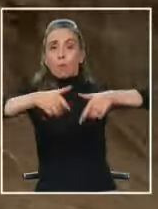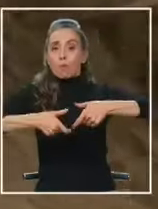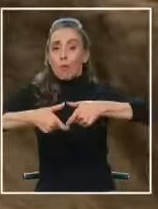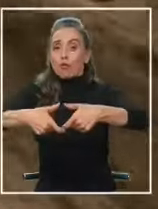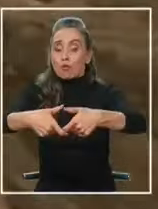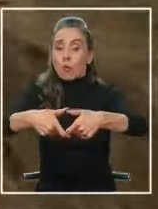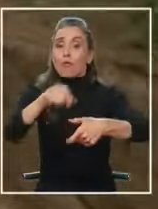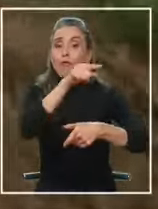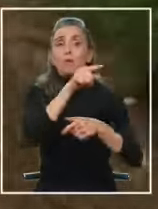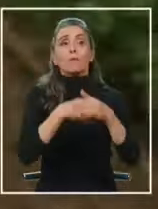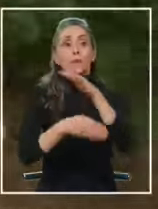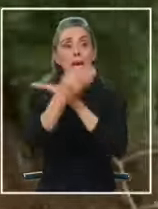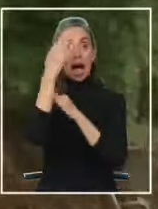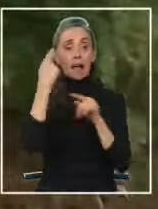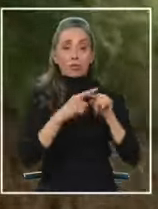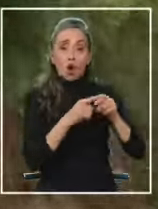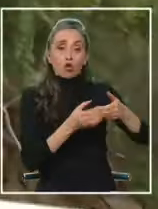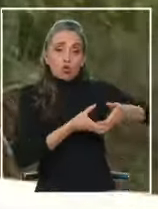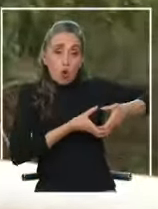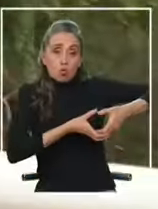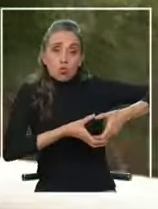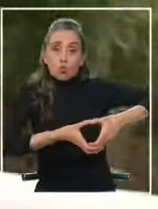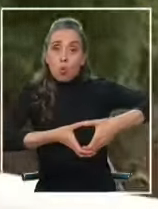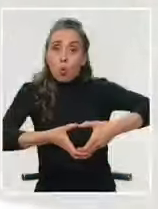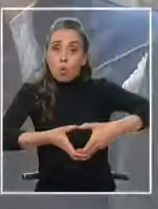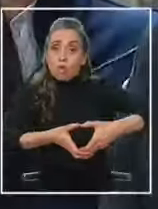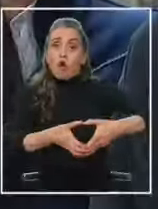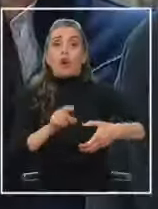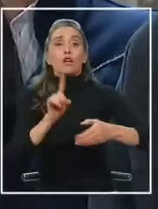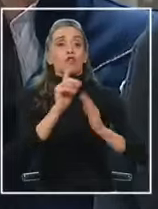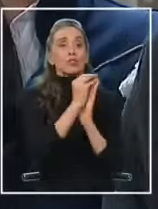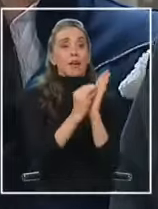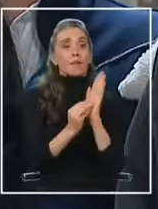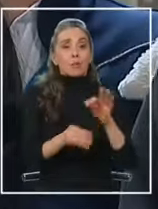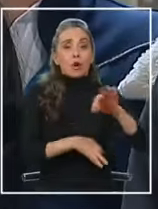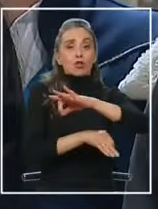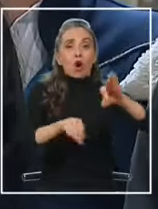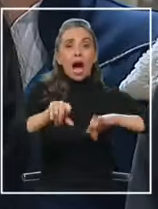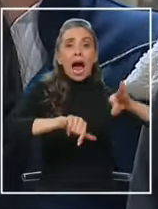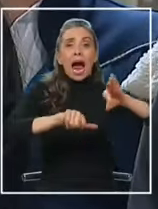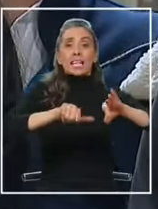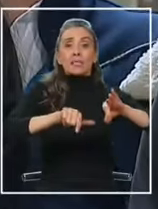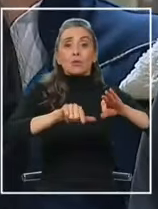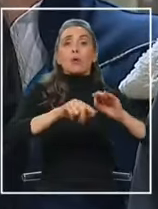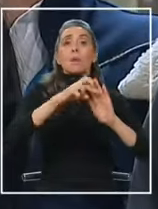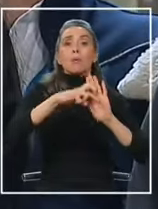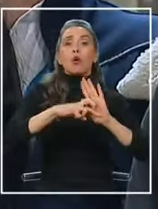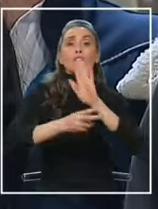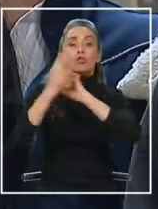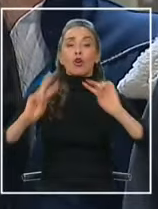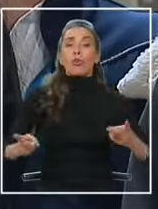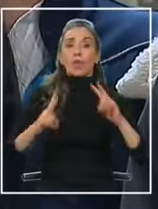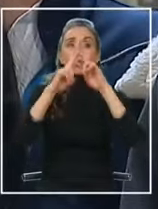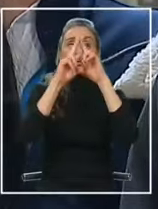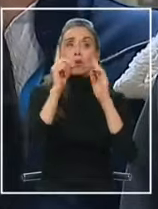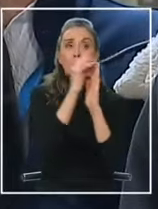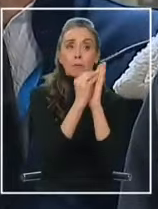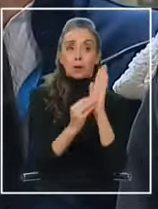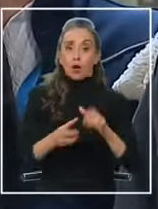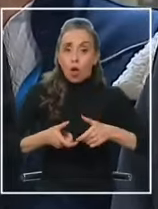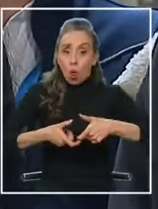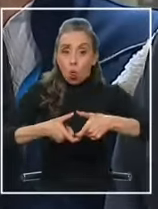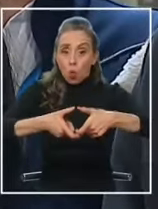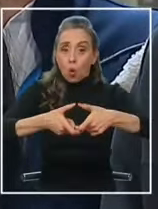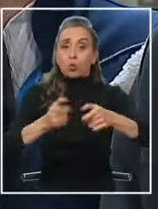con otros ductos que no eran parte del proyecto original. Cuando uno interviene en un ducto, tiene que hacer una intervención con